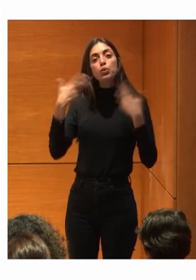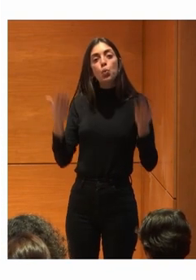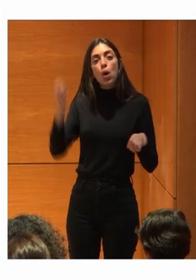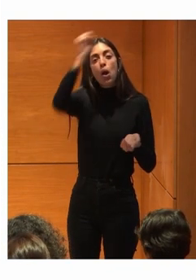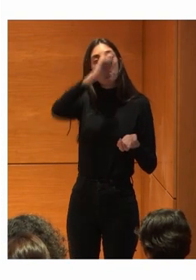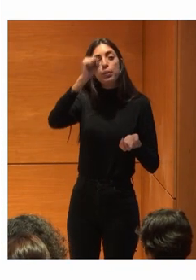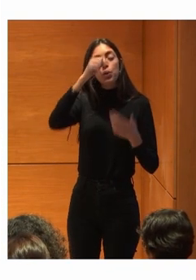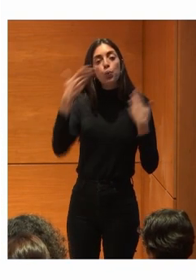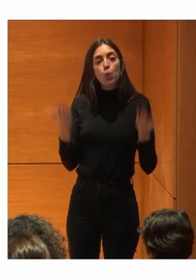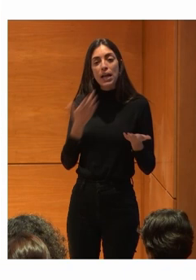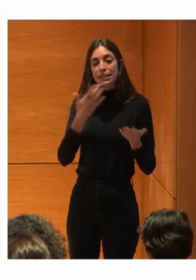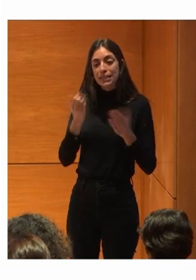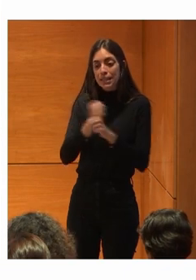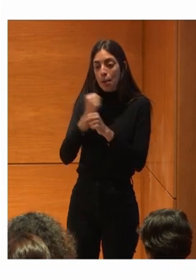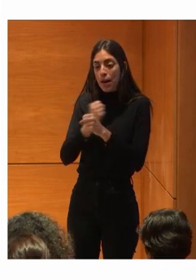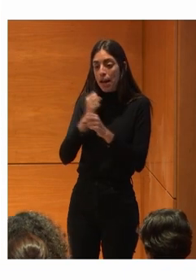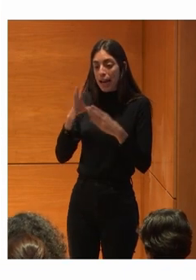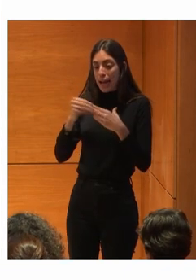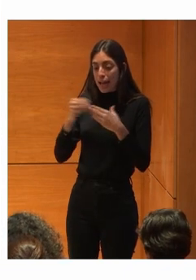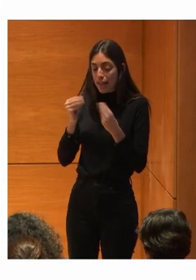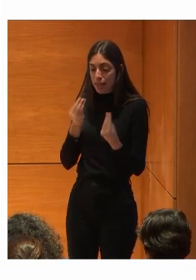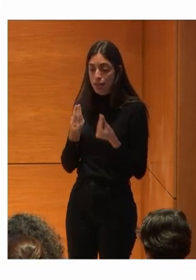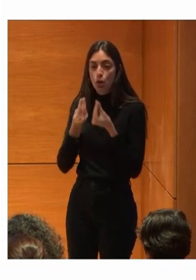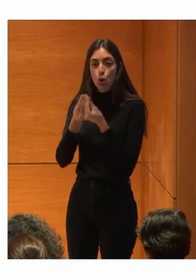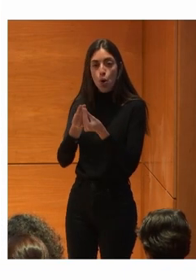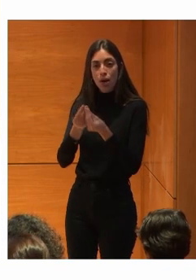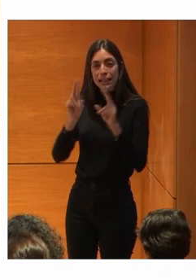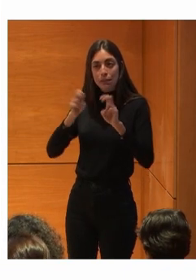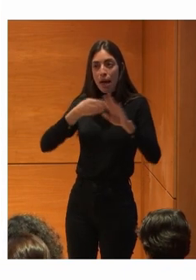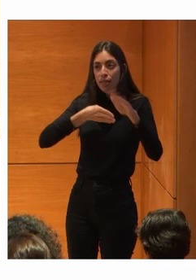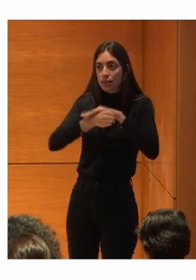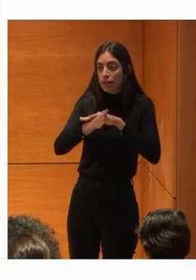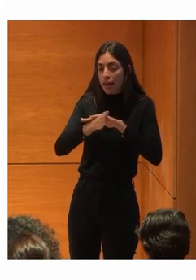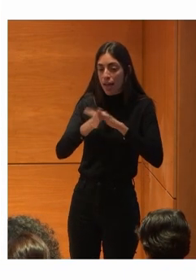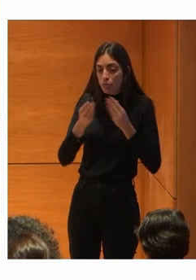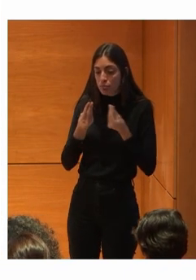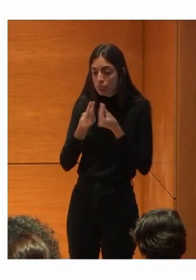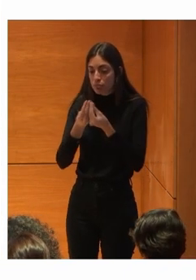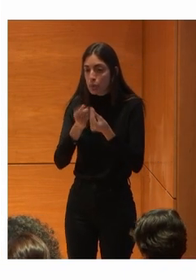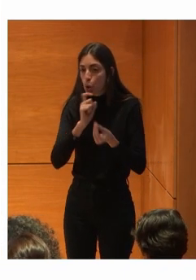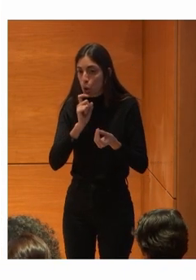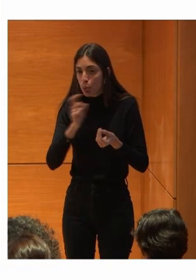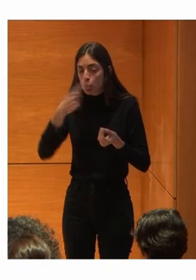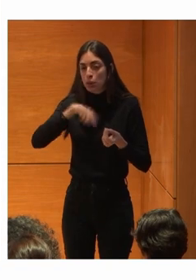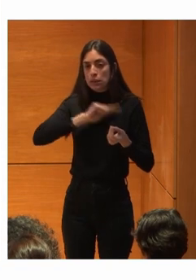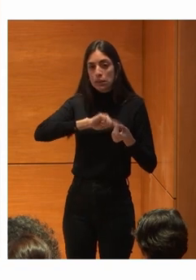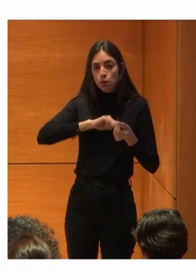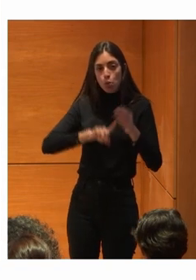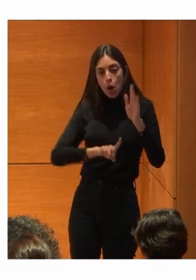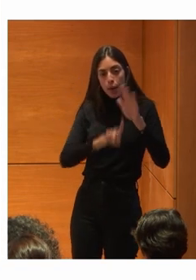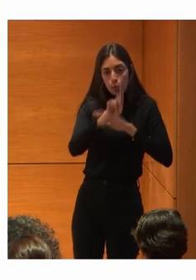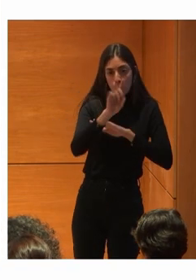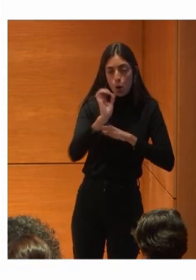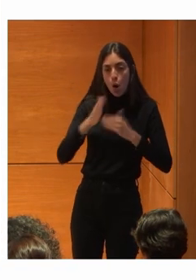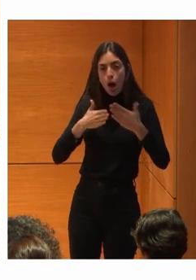trabajáis Con vuestros clientes De ese acercamiento A la accesibilidad Notáis Que hay Evolución Que hay obstáculos